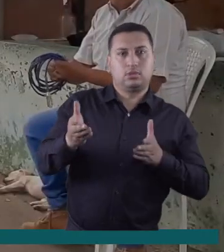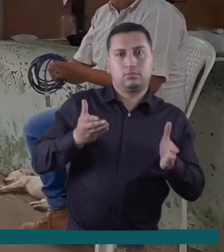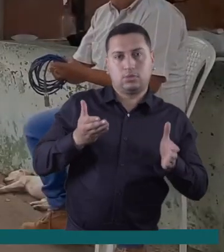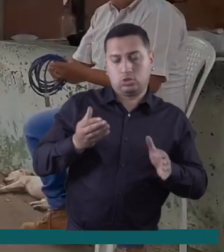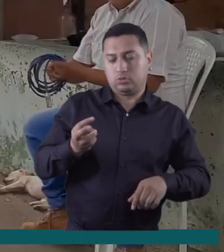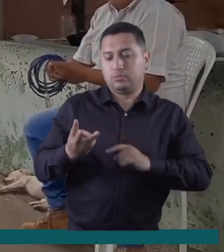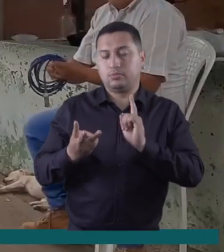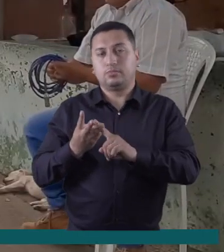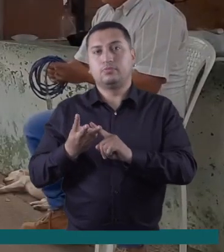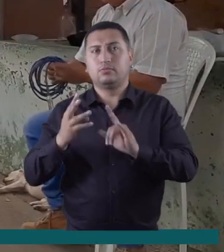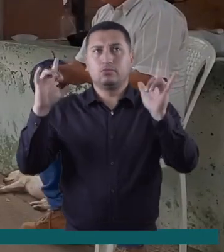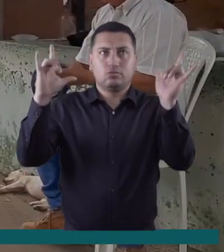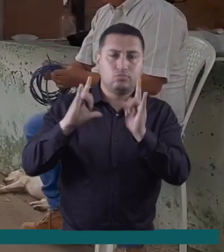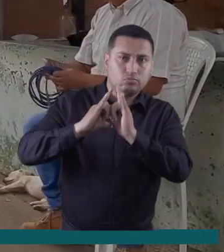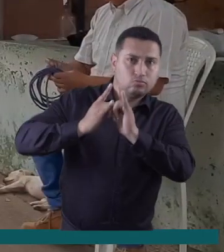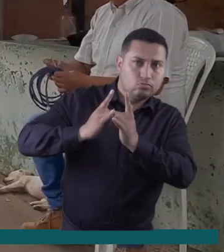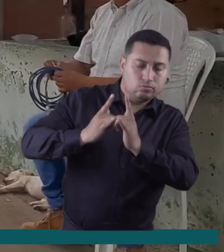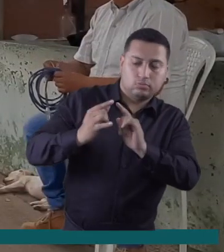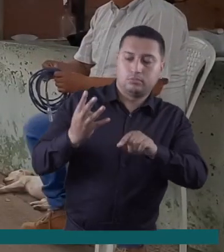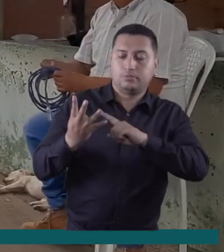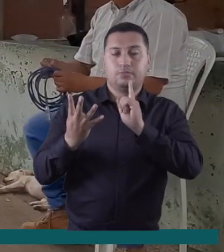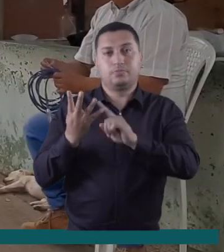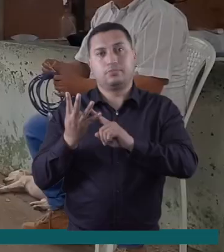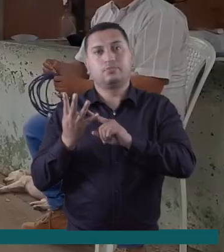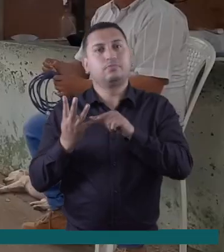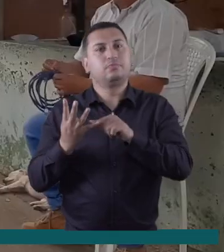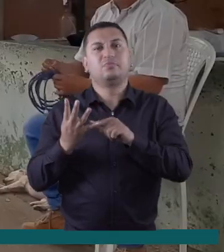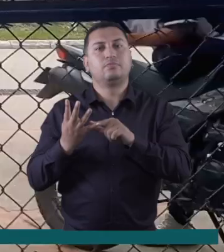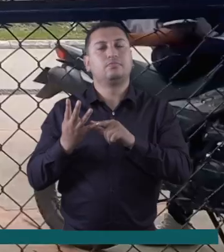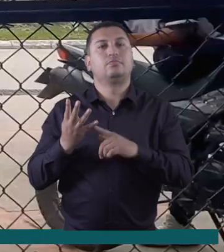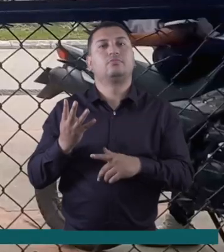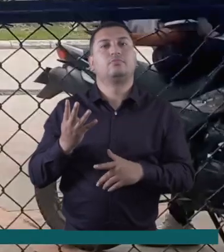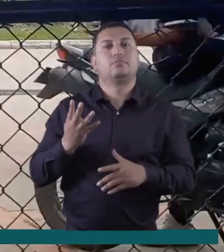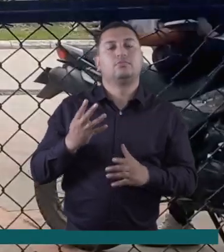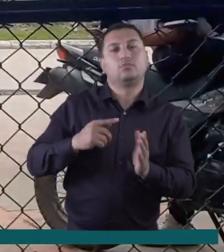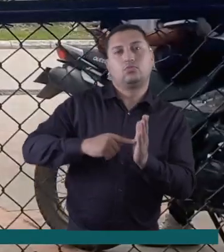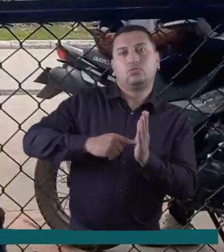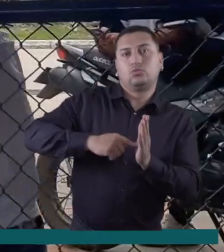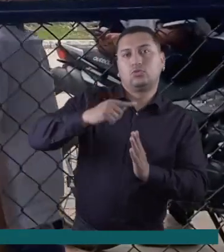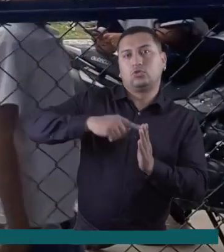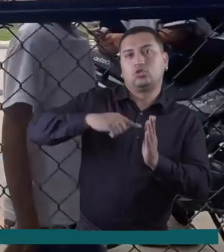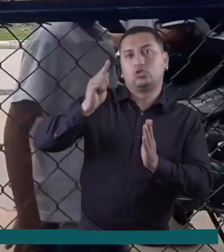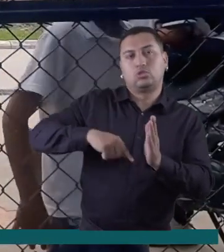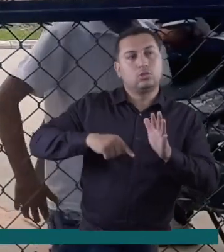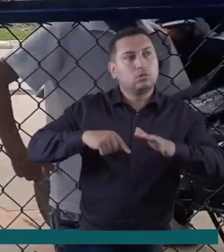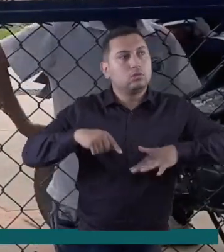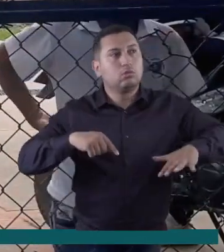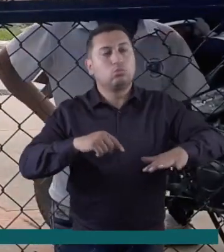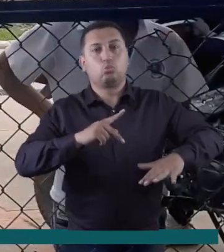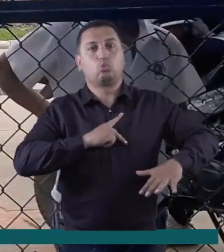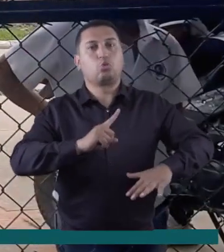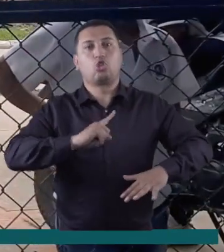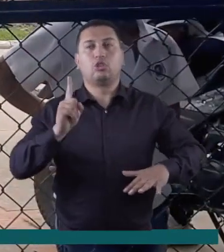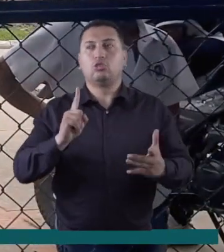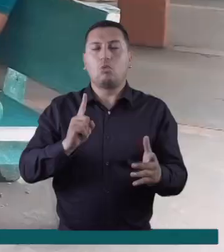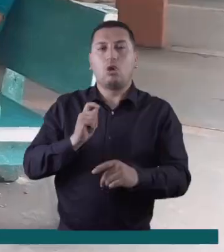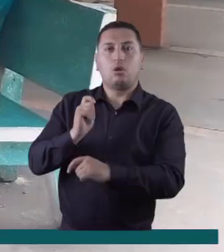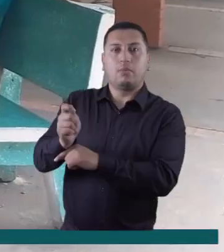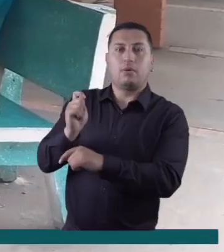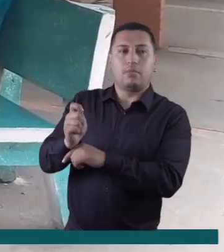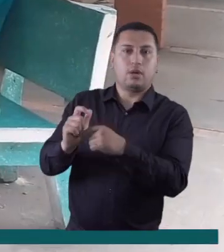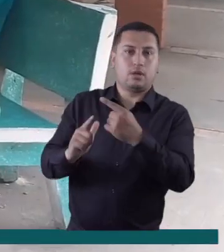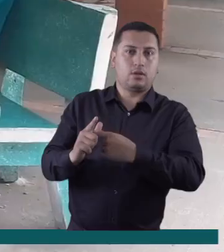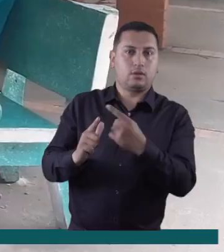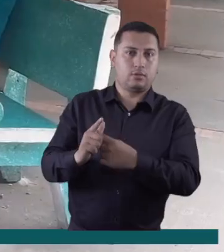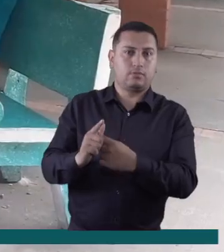las instituciones educativas oficiales, el servicio de conectividad y el cuarto, el servicio de contrato de arrendamiento.